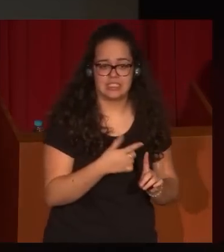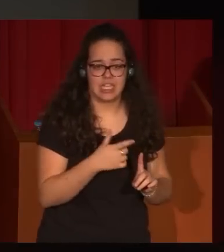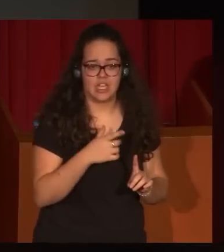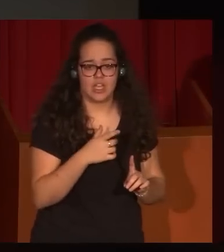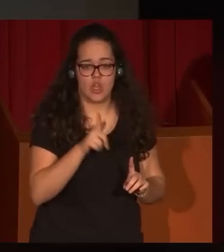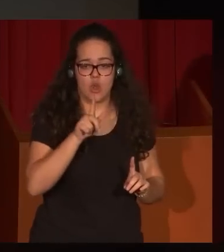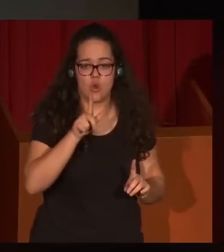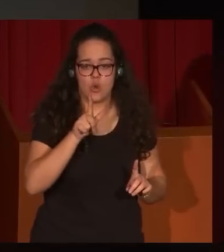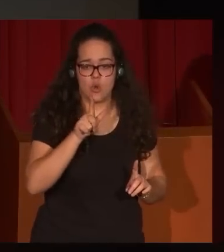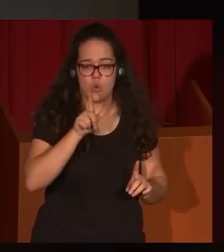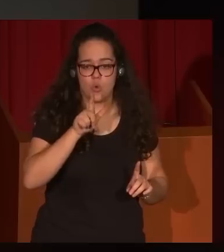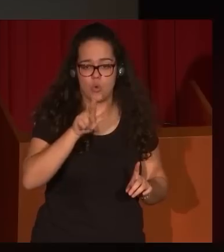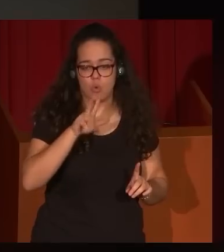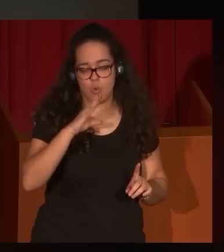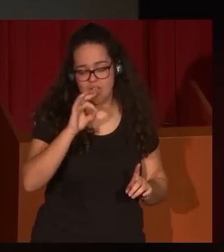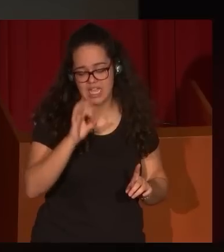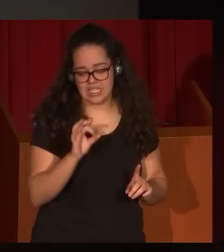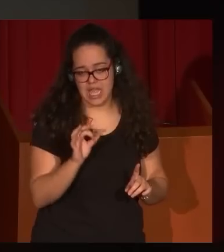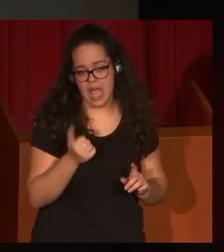aprovecha ese filón